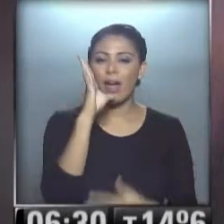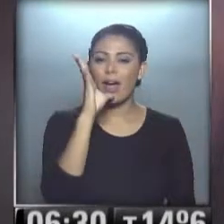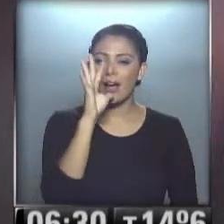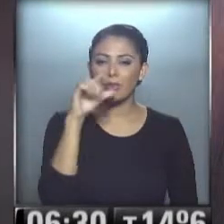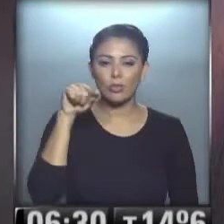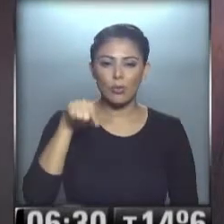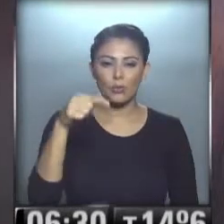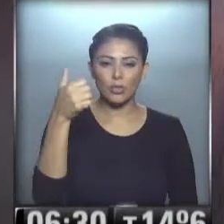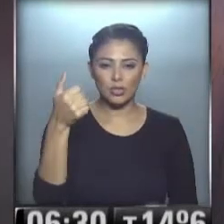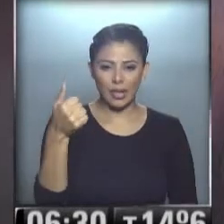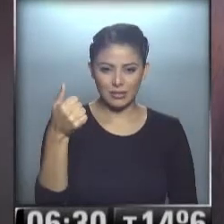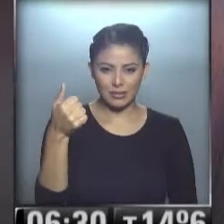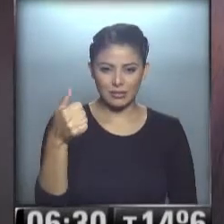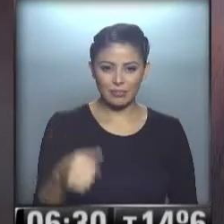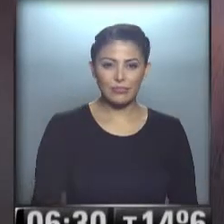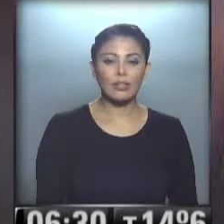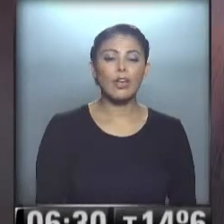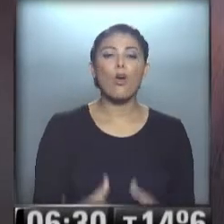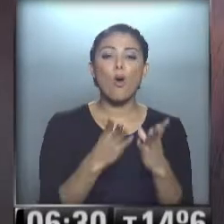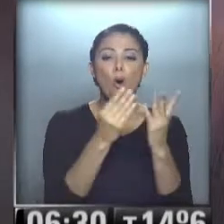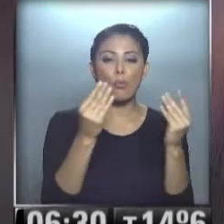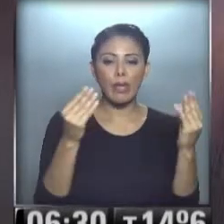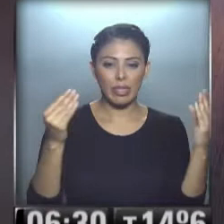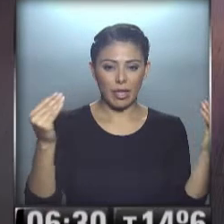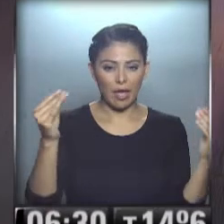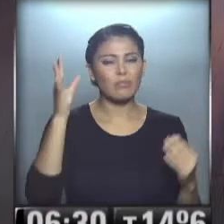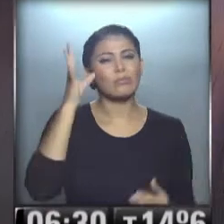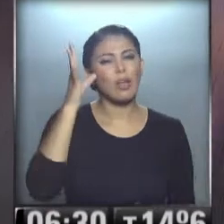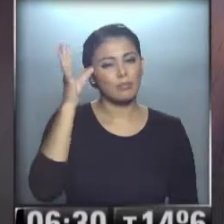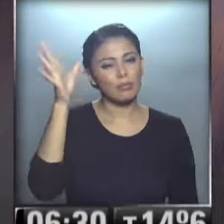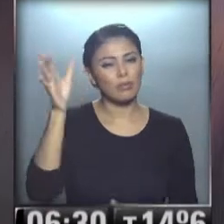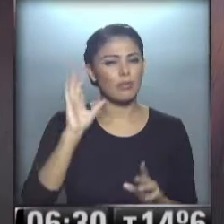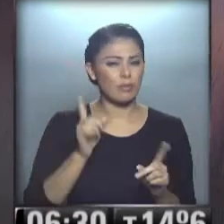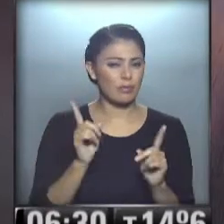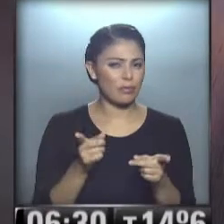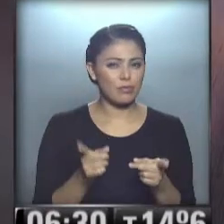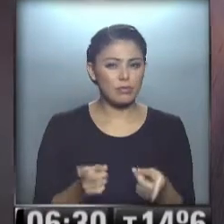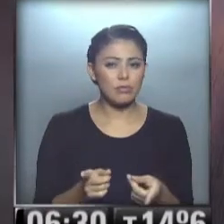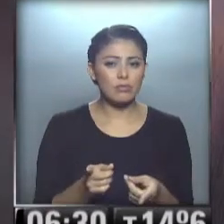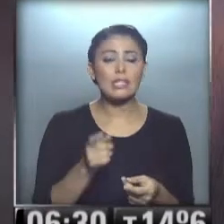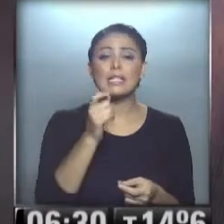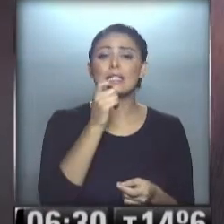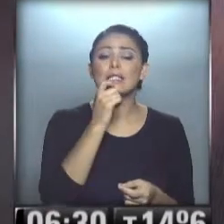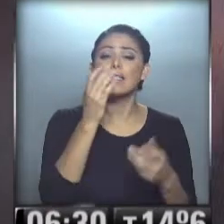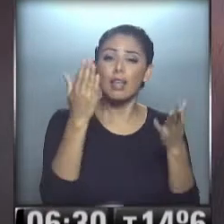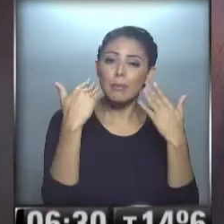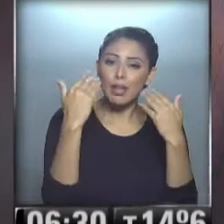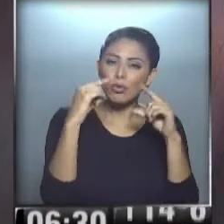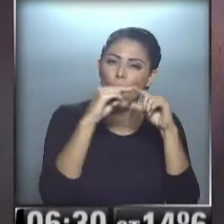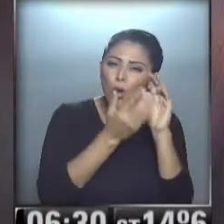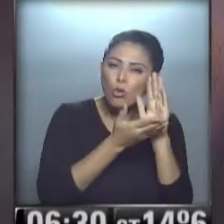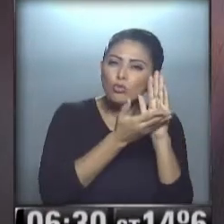grados seis décimas... ...la humedad alta, muy alta todavía, cuando ascienda la temperatura... ...va a